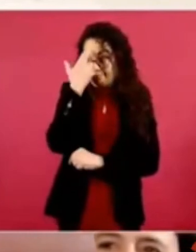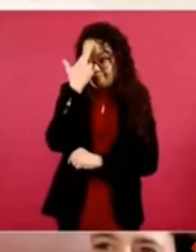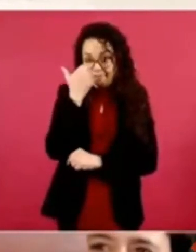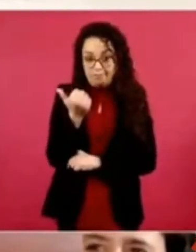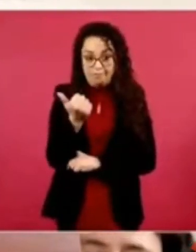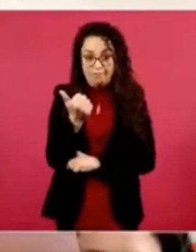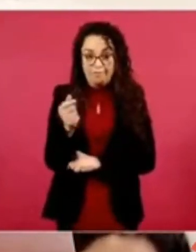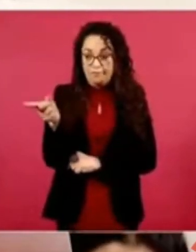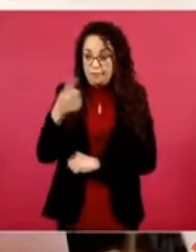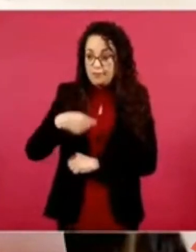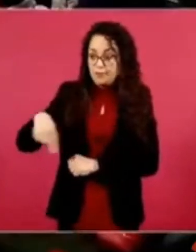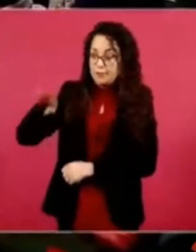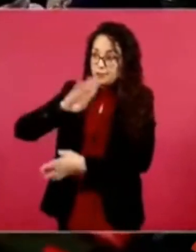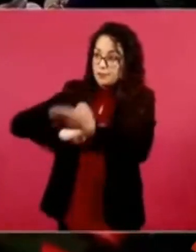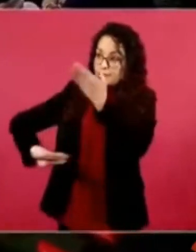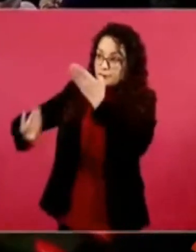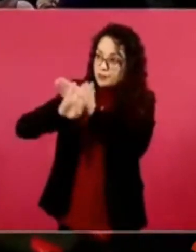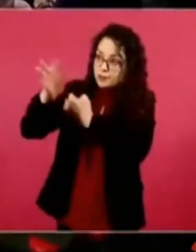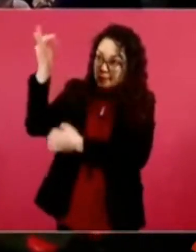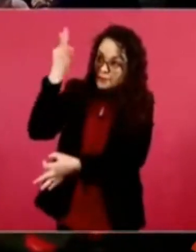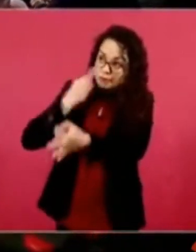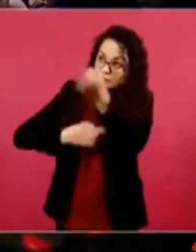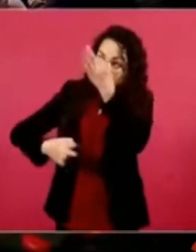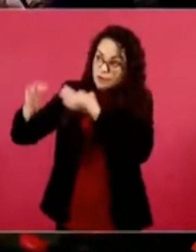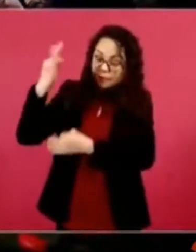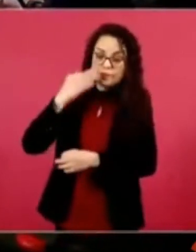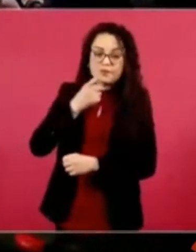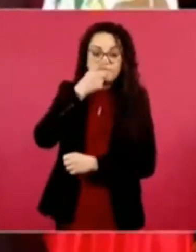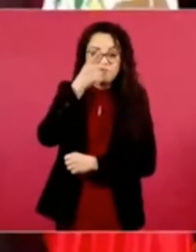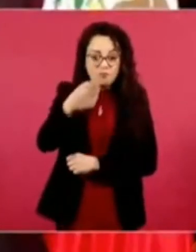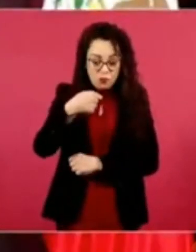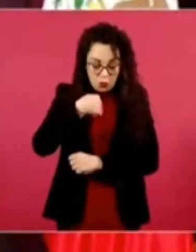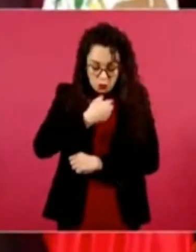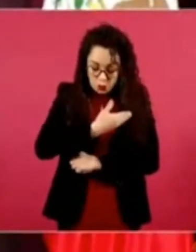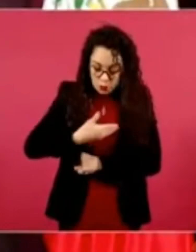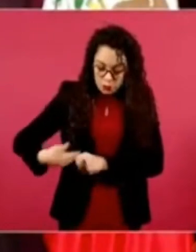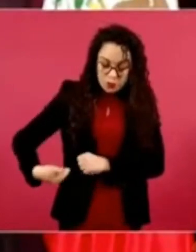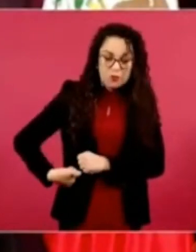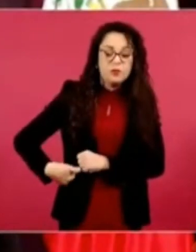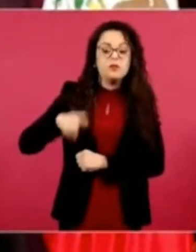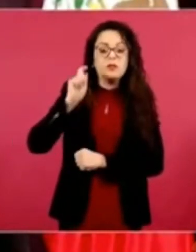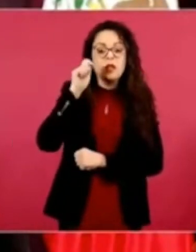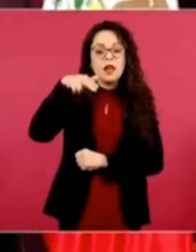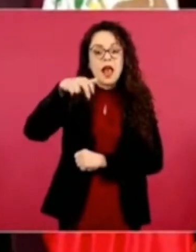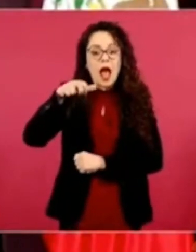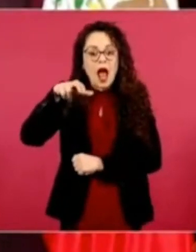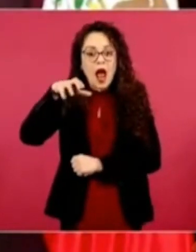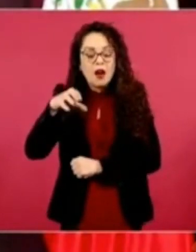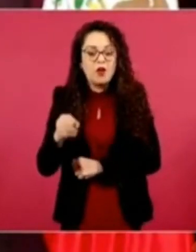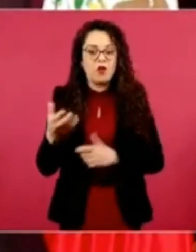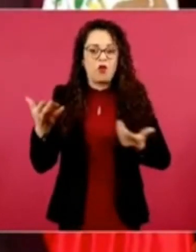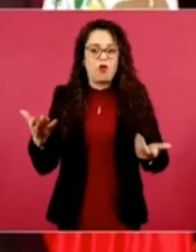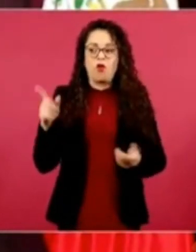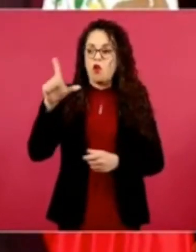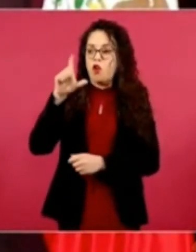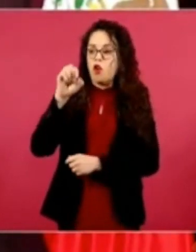La guerra sucia, el presidente narcotráfico ante Lore de Mola entrevistando a un